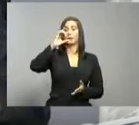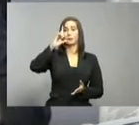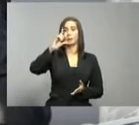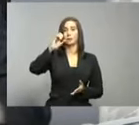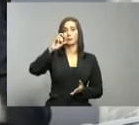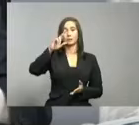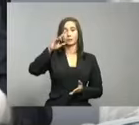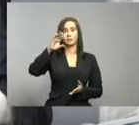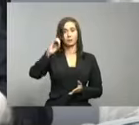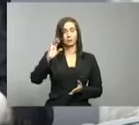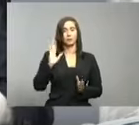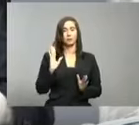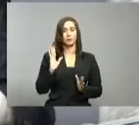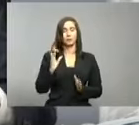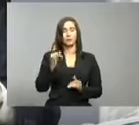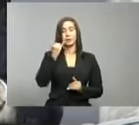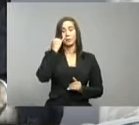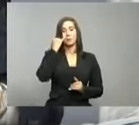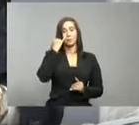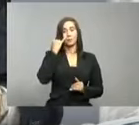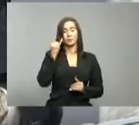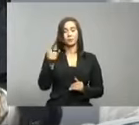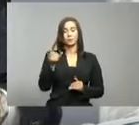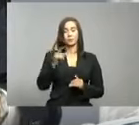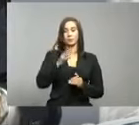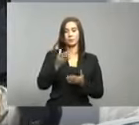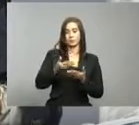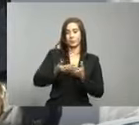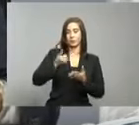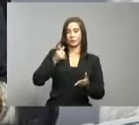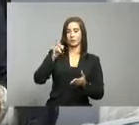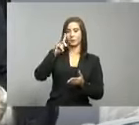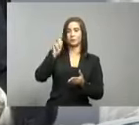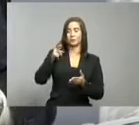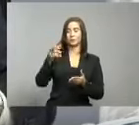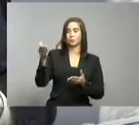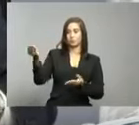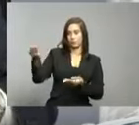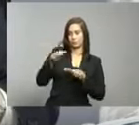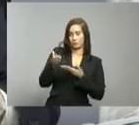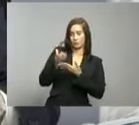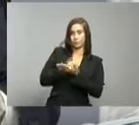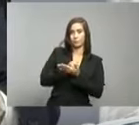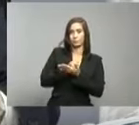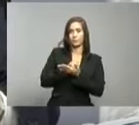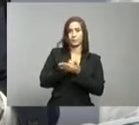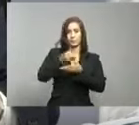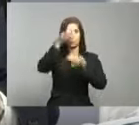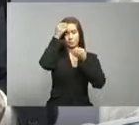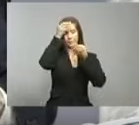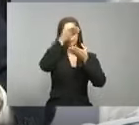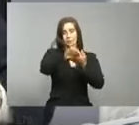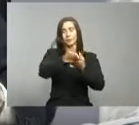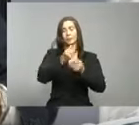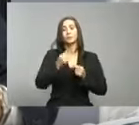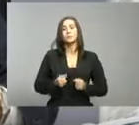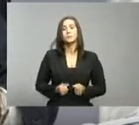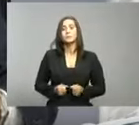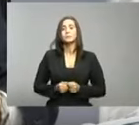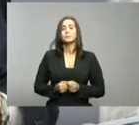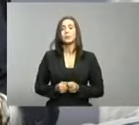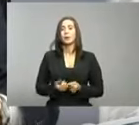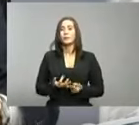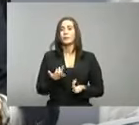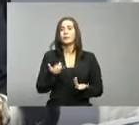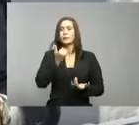vamos a ver si antes de que terminen las preguntas podemos tener el resumen actualizado de la